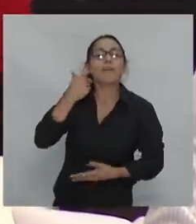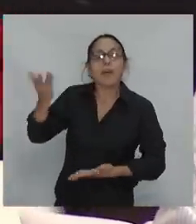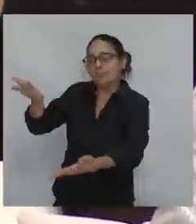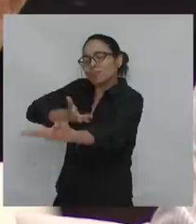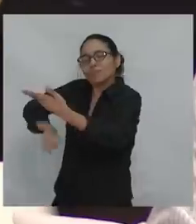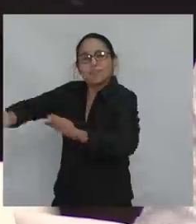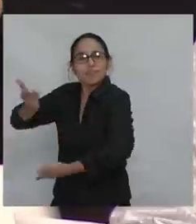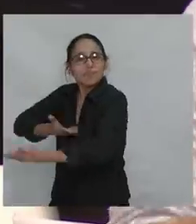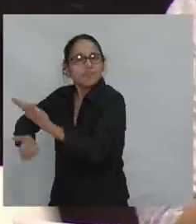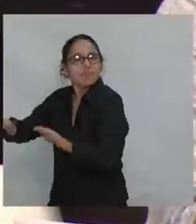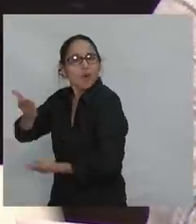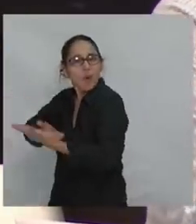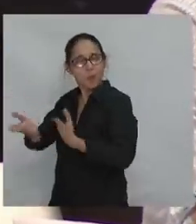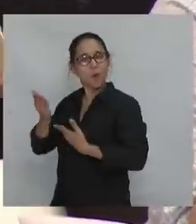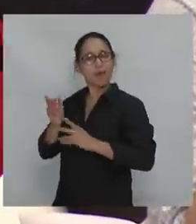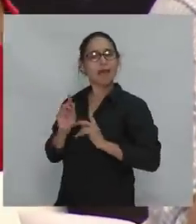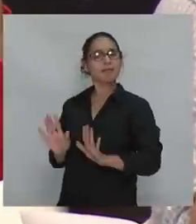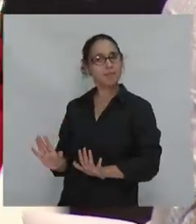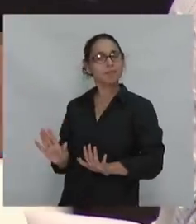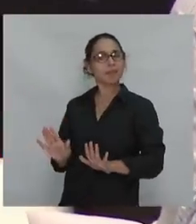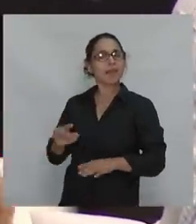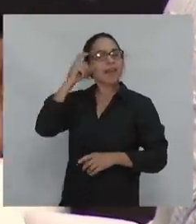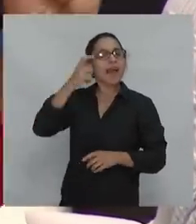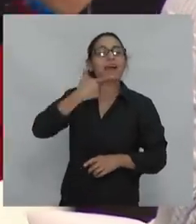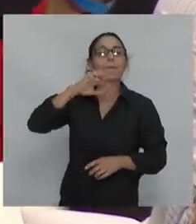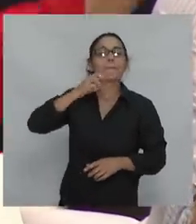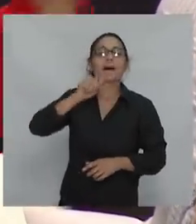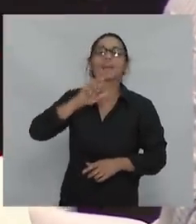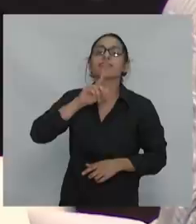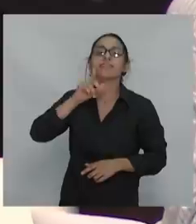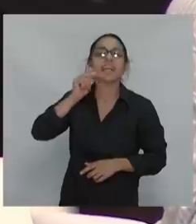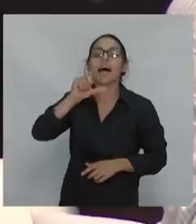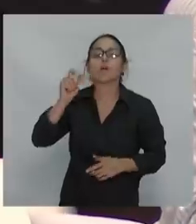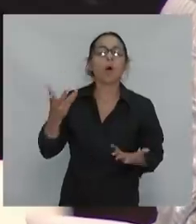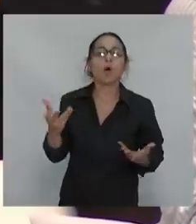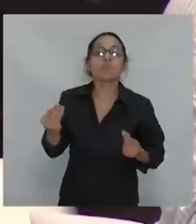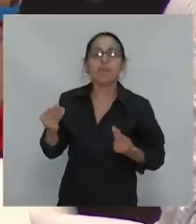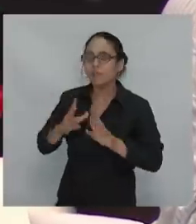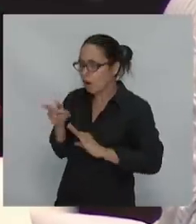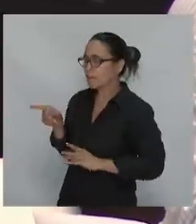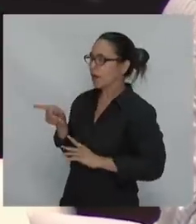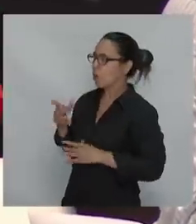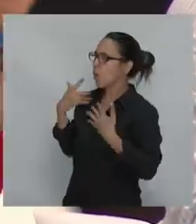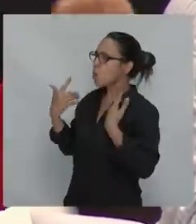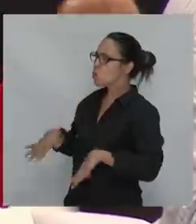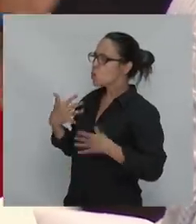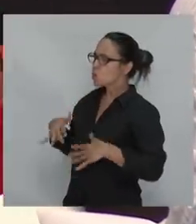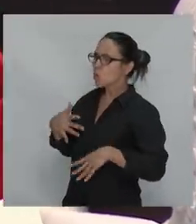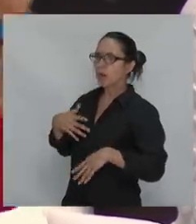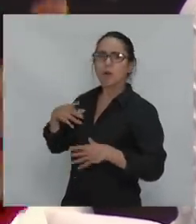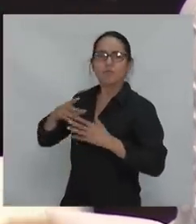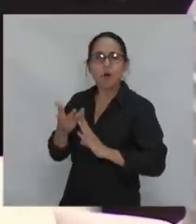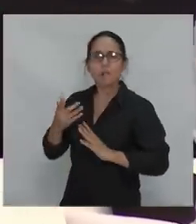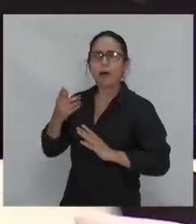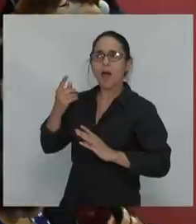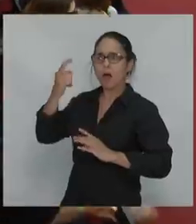Espartaco, fíjense que es, creo, lo esencial para reconstruir la izquierda. El dolor del latigazo le empieza a saber